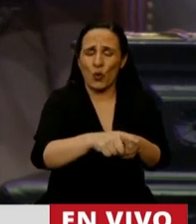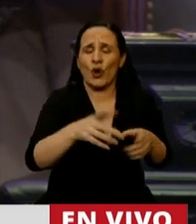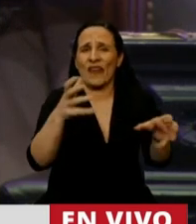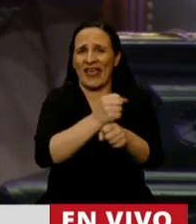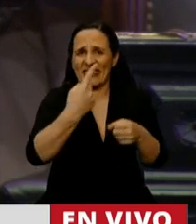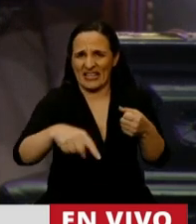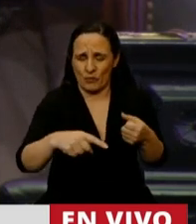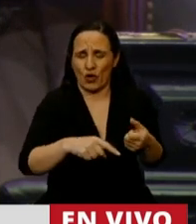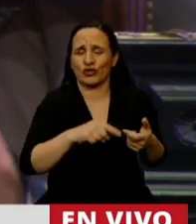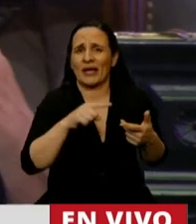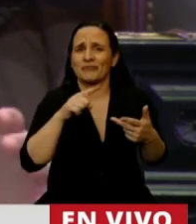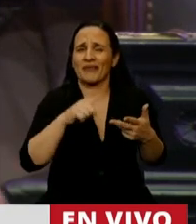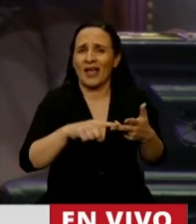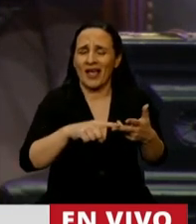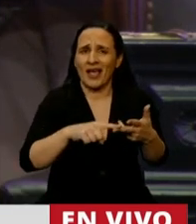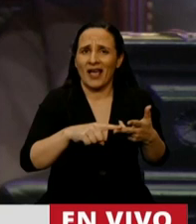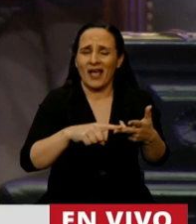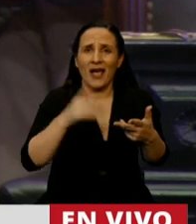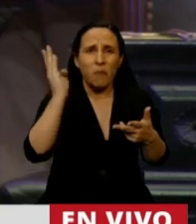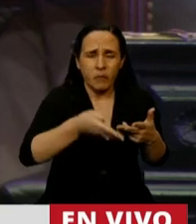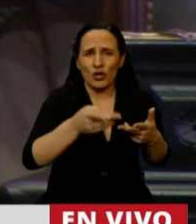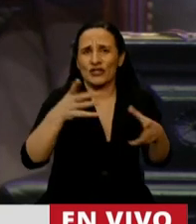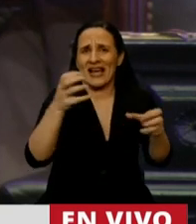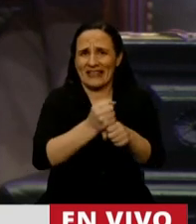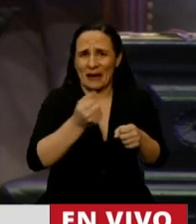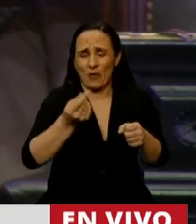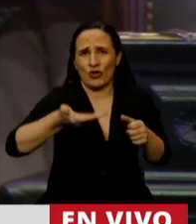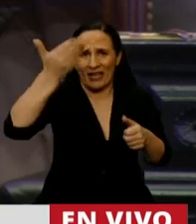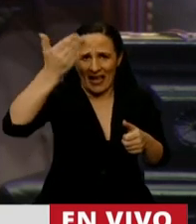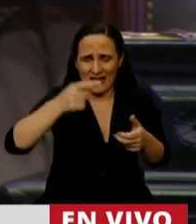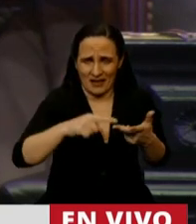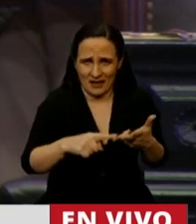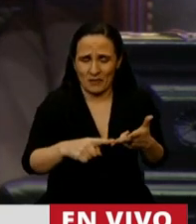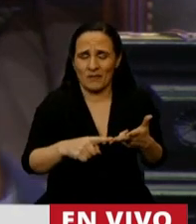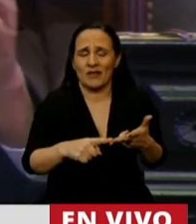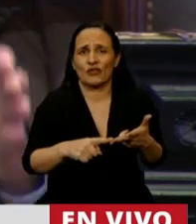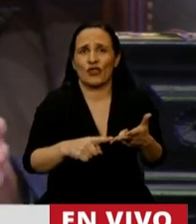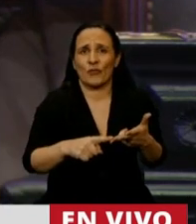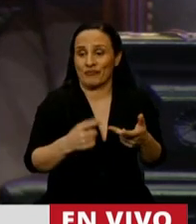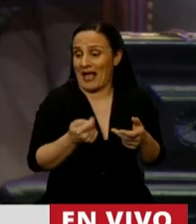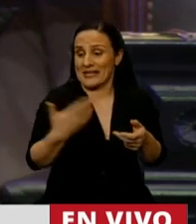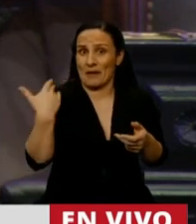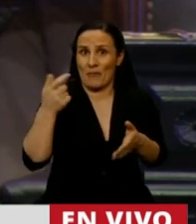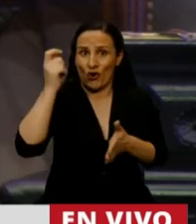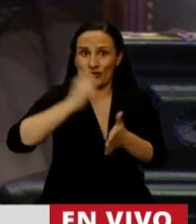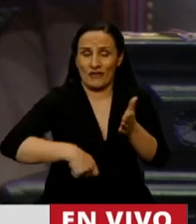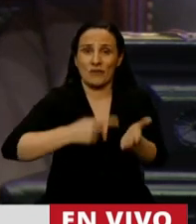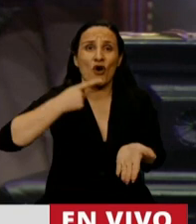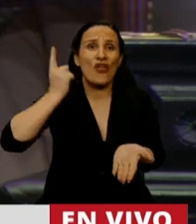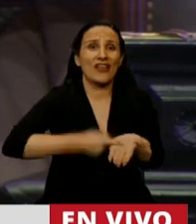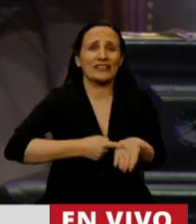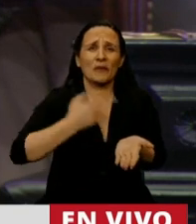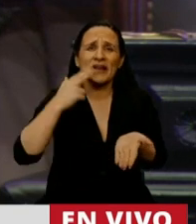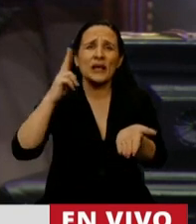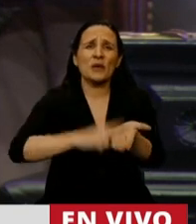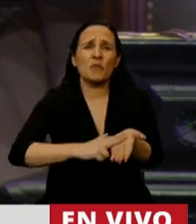transporte, estamos incrementando las tasas del transporte, se ha creado, hace poco se firmó un dictamen creando